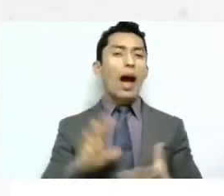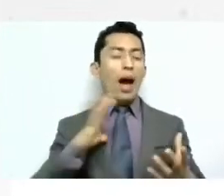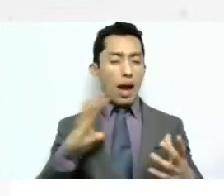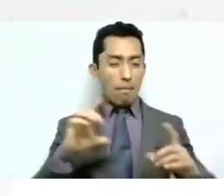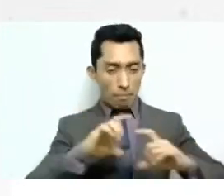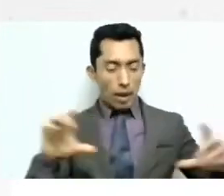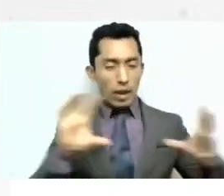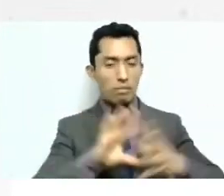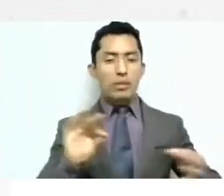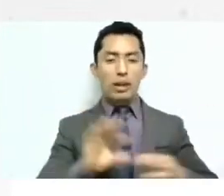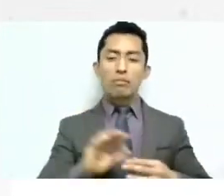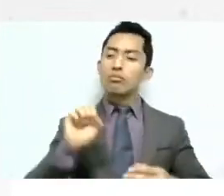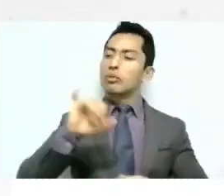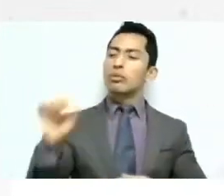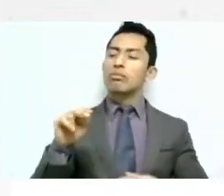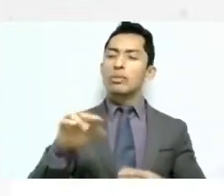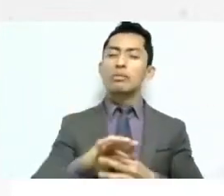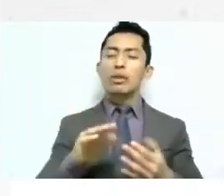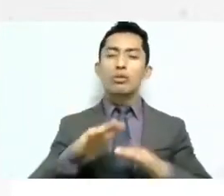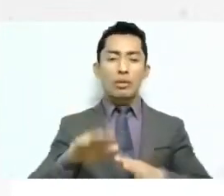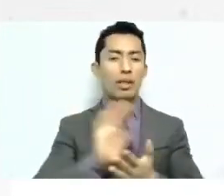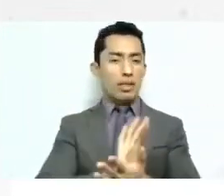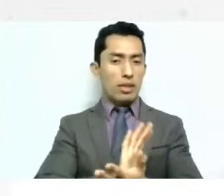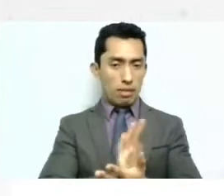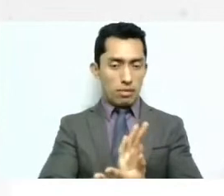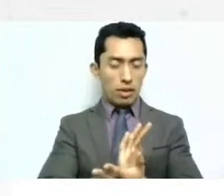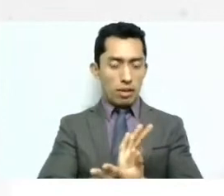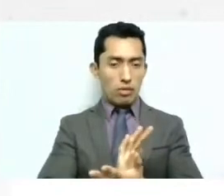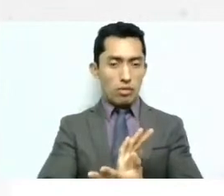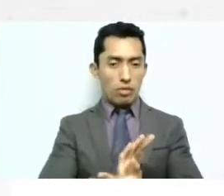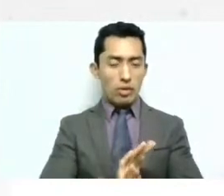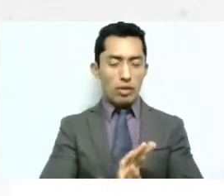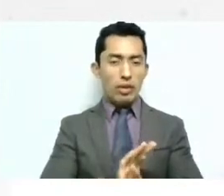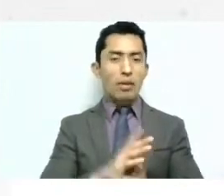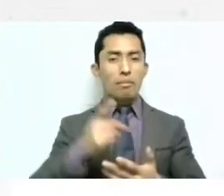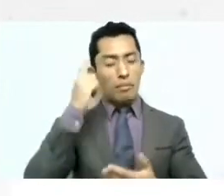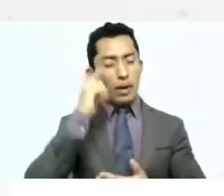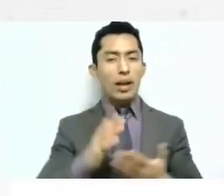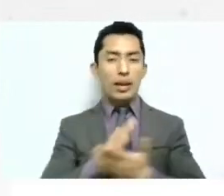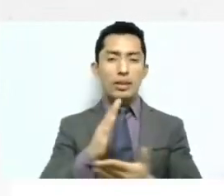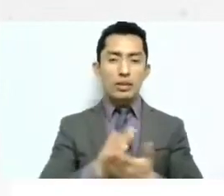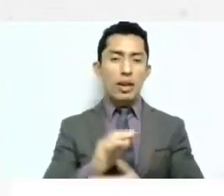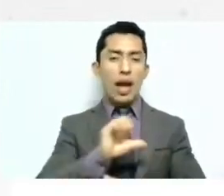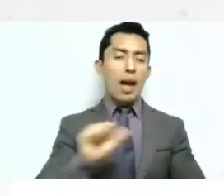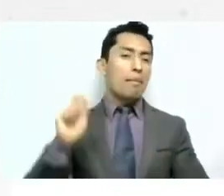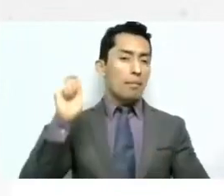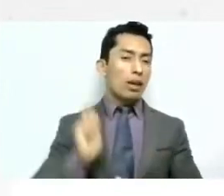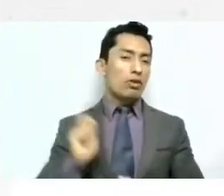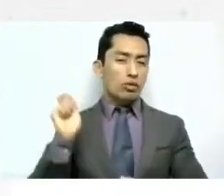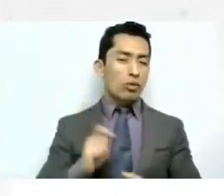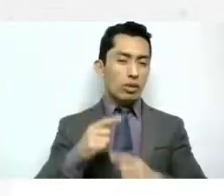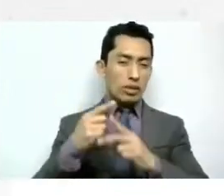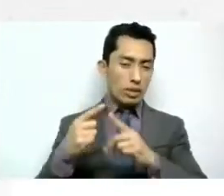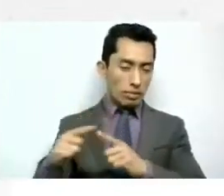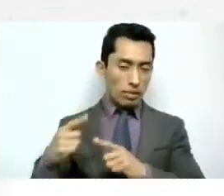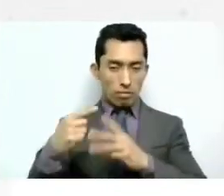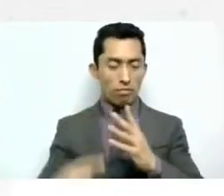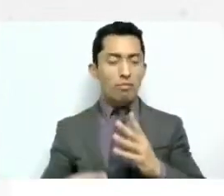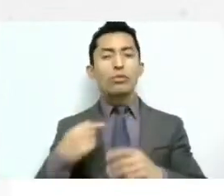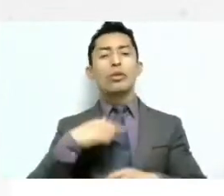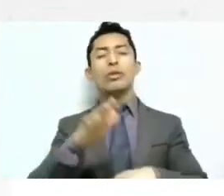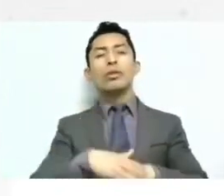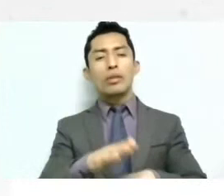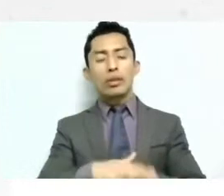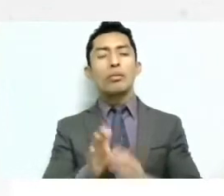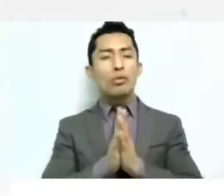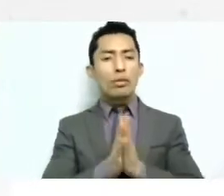lo que ha dicho la corte de discriminación genérica para el acceso a estas pensiones entonces las invito a que contesten